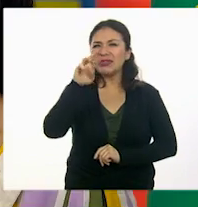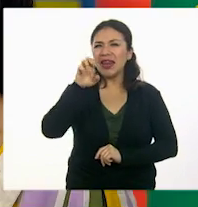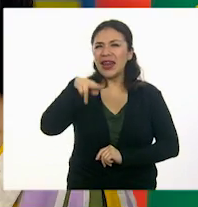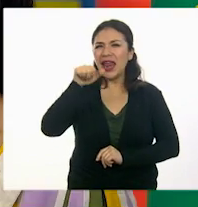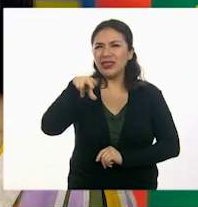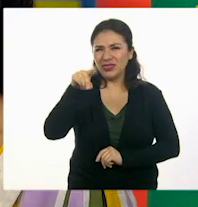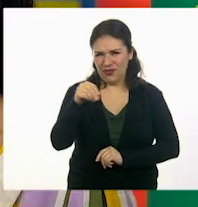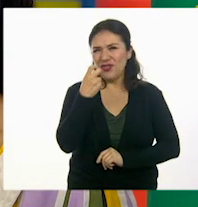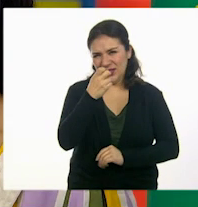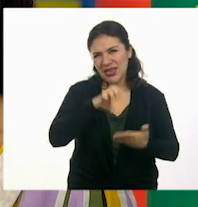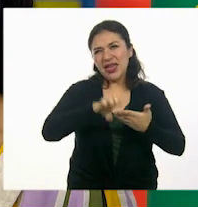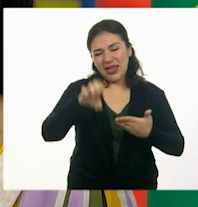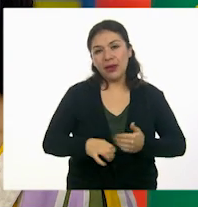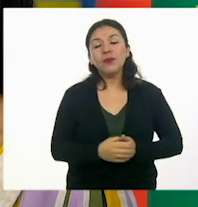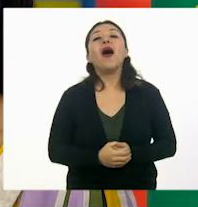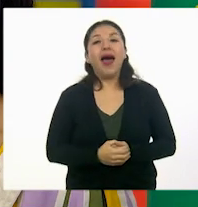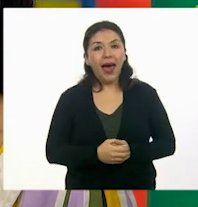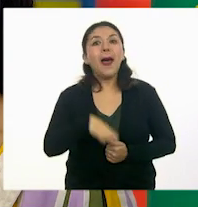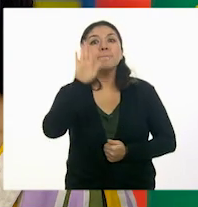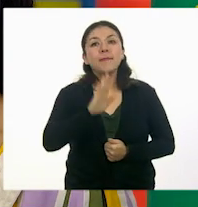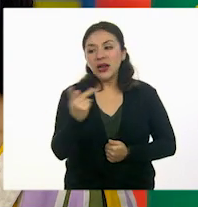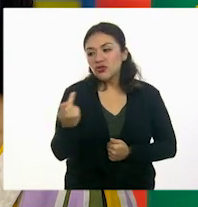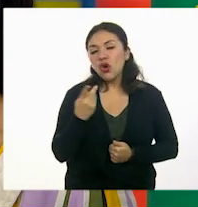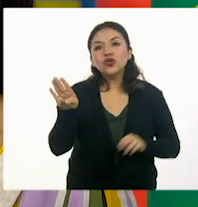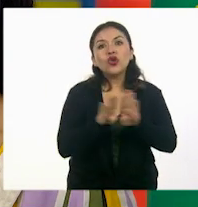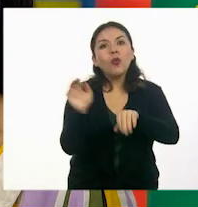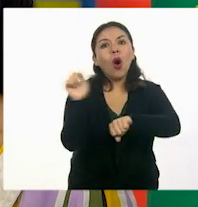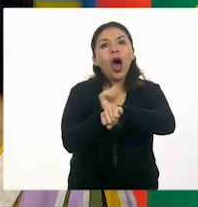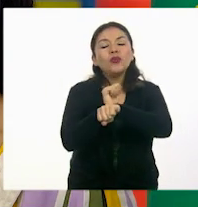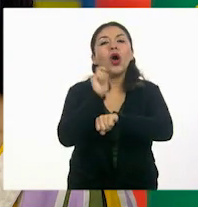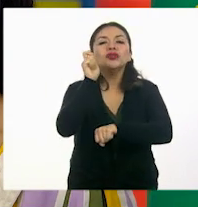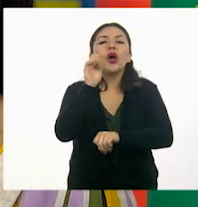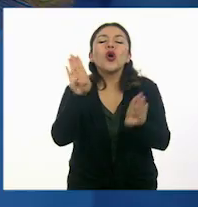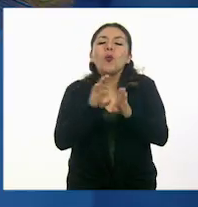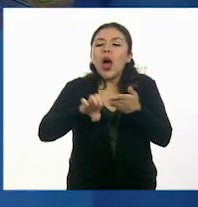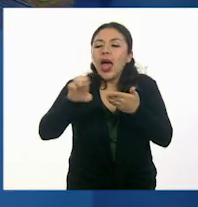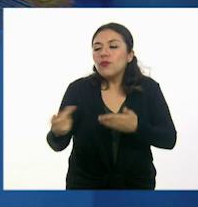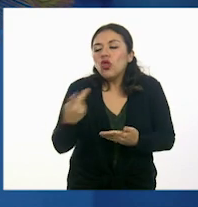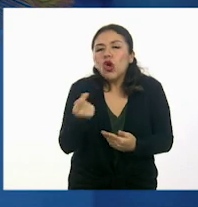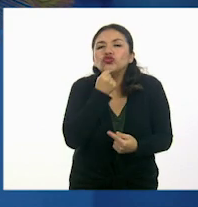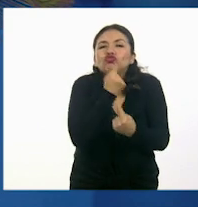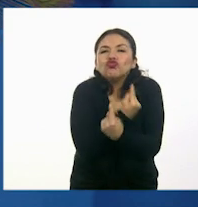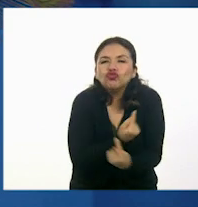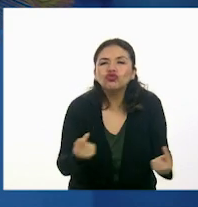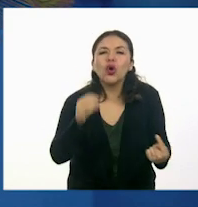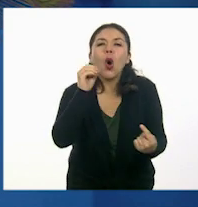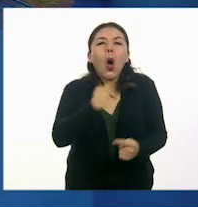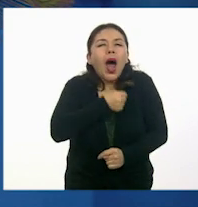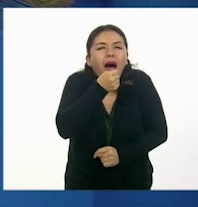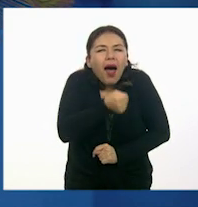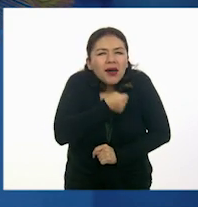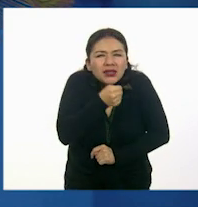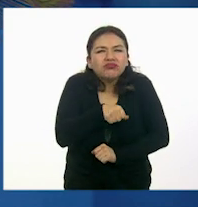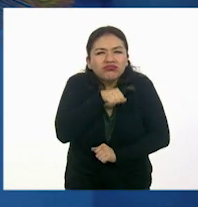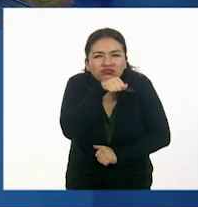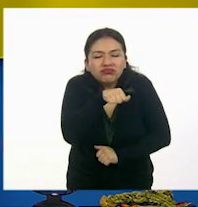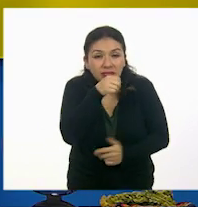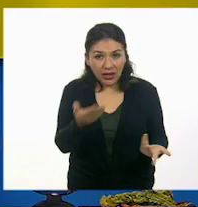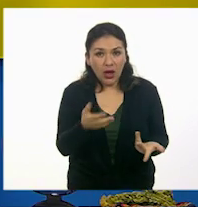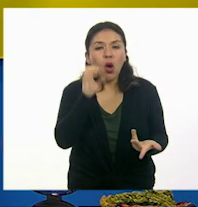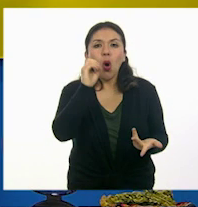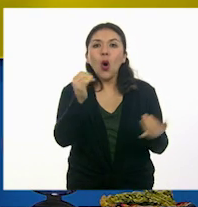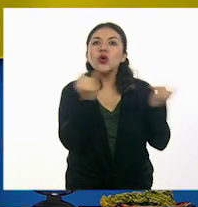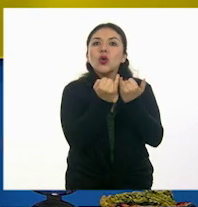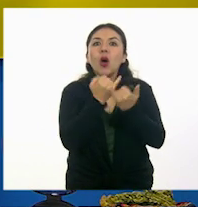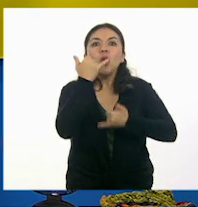Claro que sí. Jugamos a actuar como si fuéramos, por ejemplo, niños o como si fuéramos ancianitos. Incluso hubo una parte en donde jugaron a